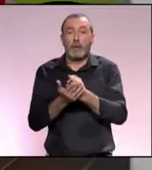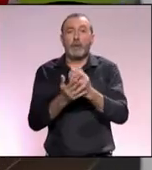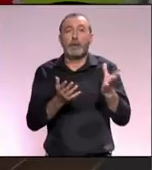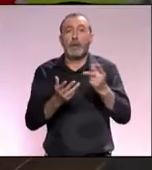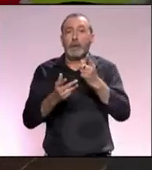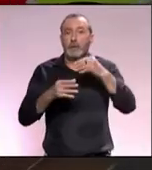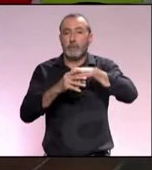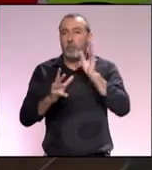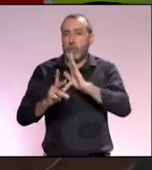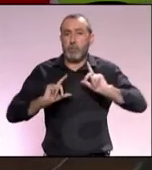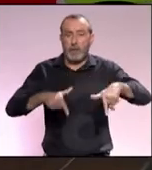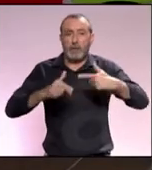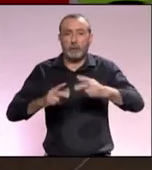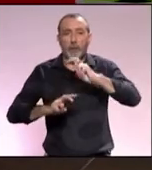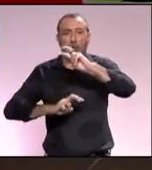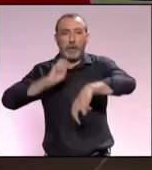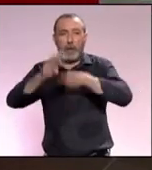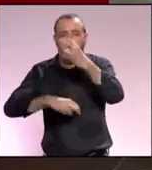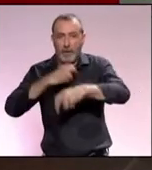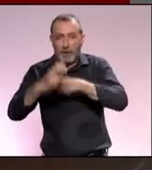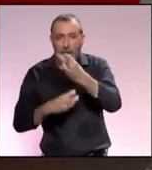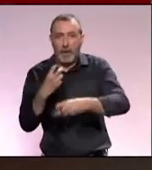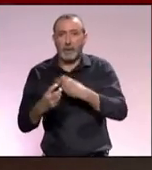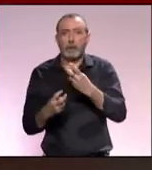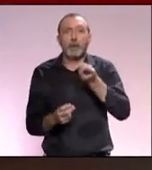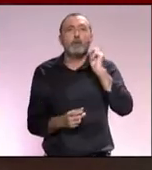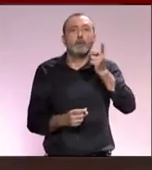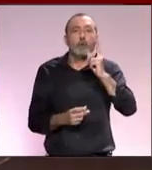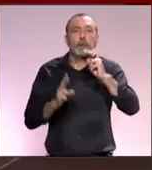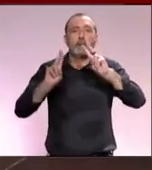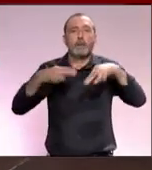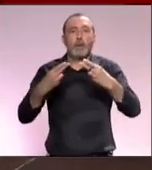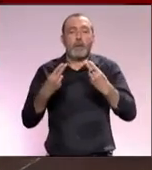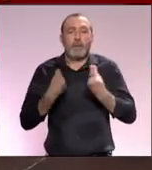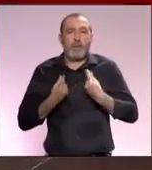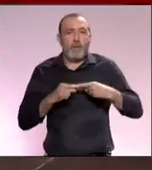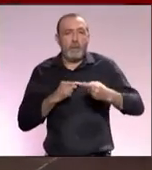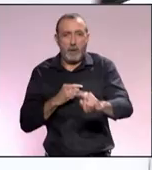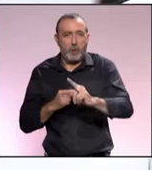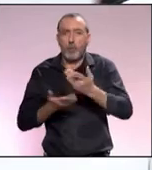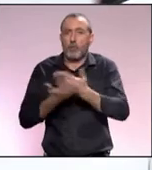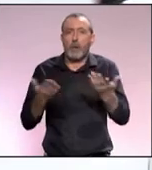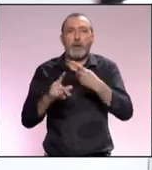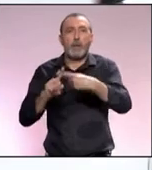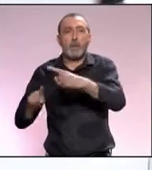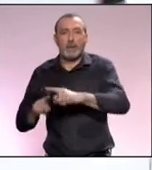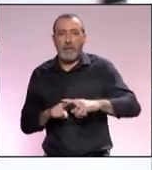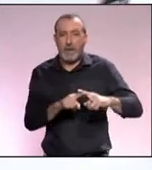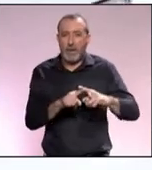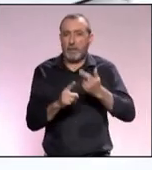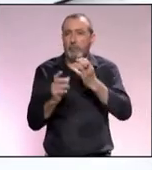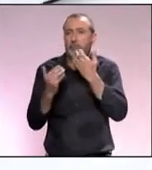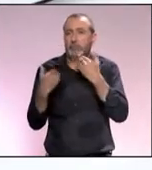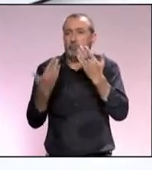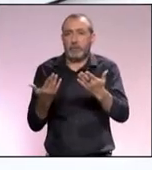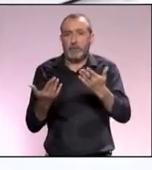Todo lo que es la segmentación de todo tipo de residuos, reciclaje, no solamente de lo que es el día a día de nosotros, sino también cualquier